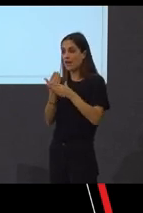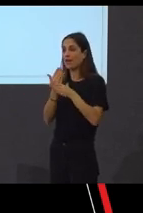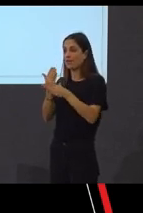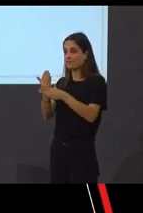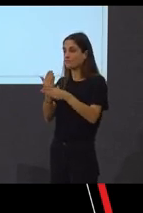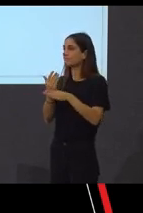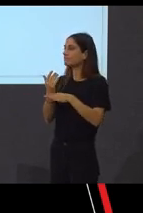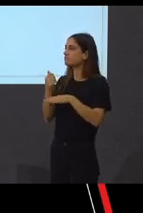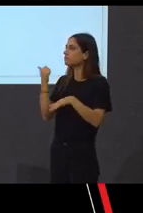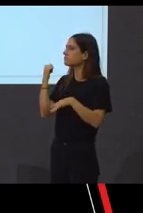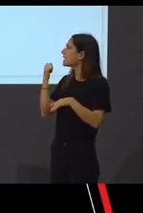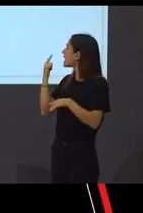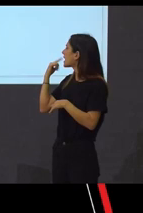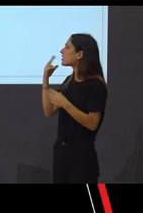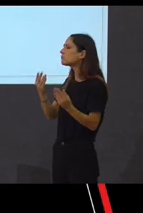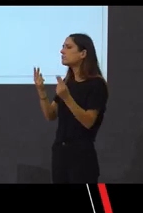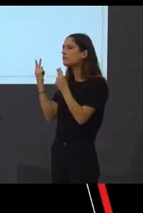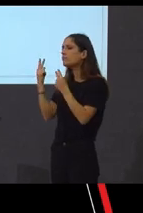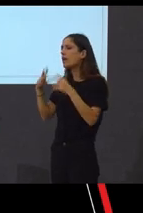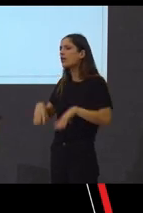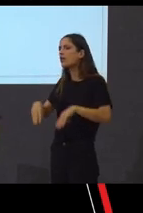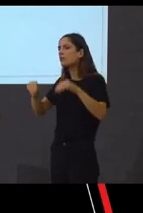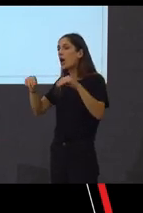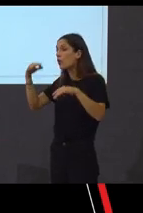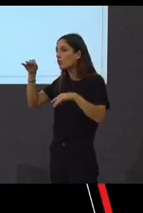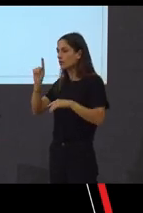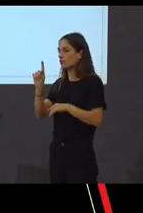é o único que aparece, pero é un dos que máis aparece,